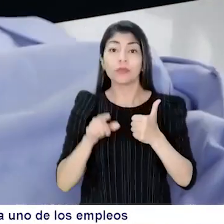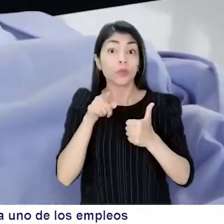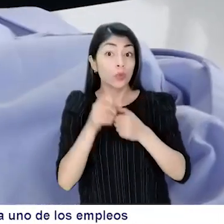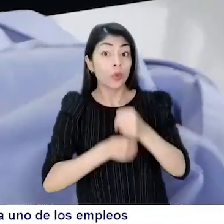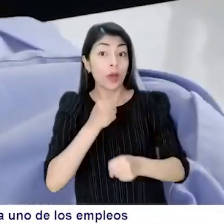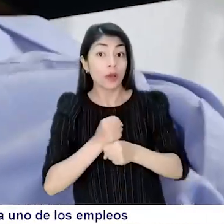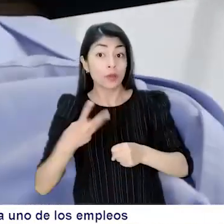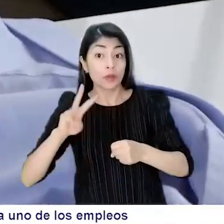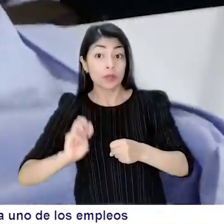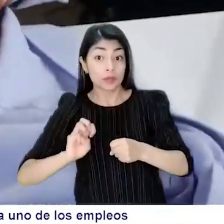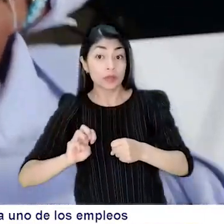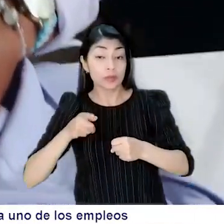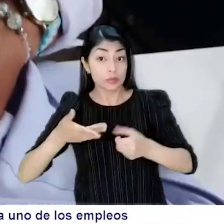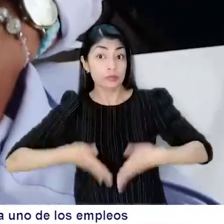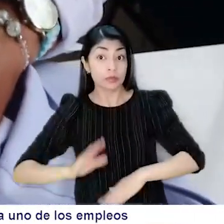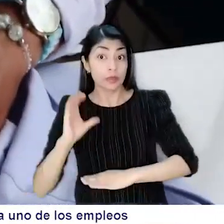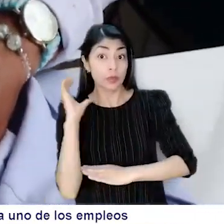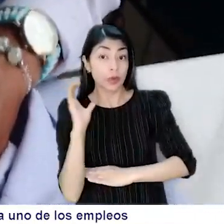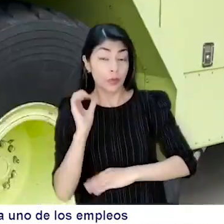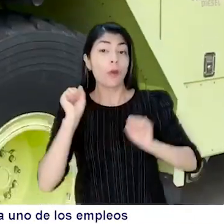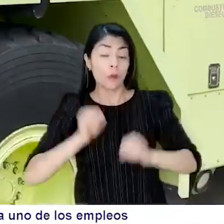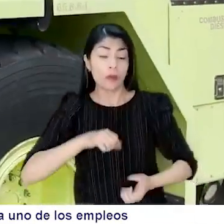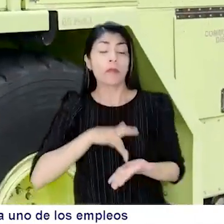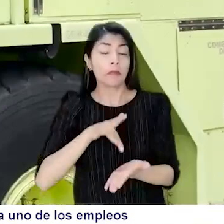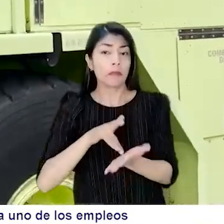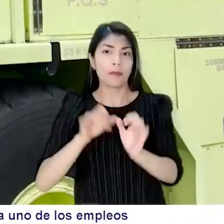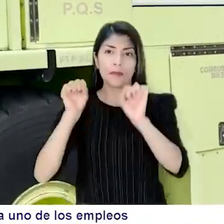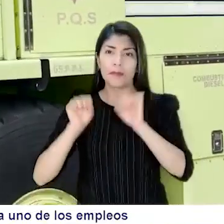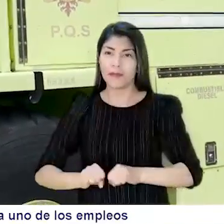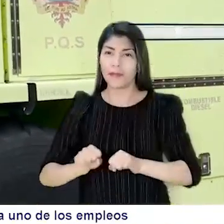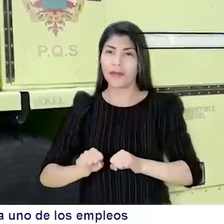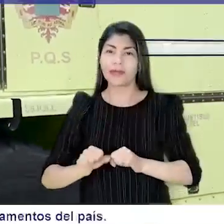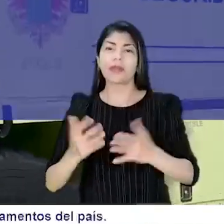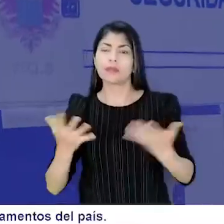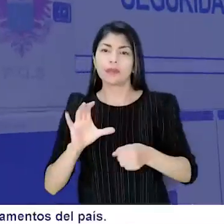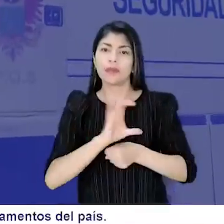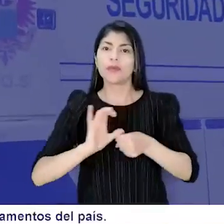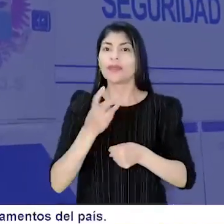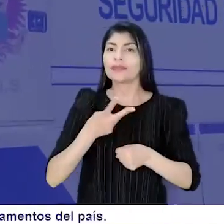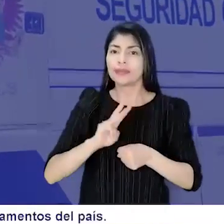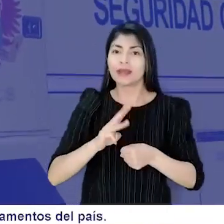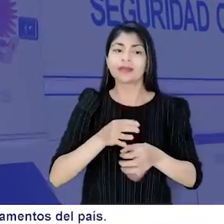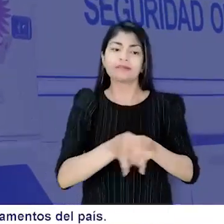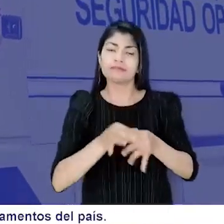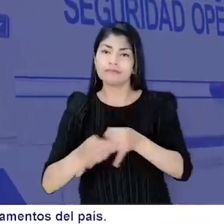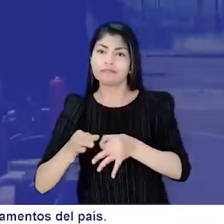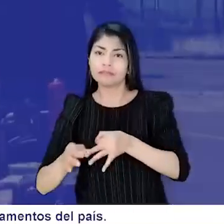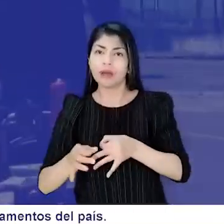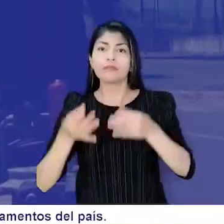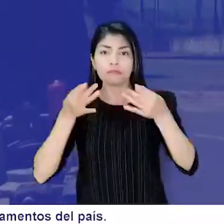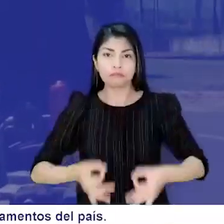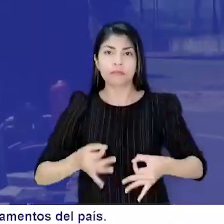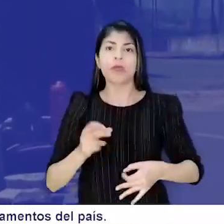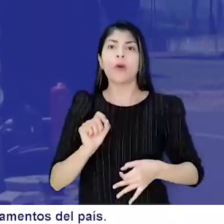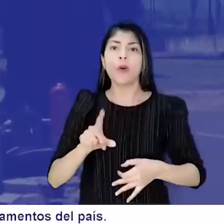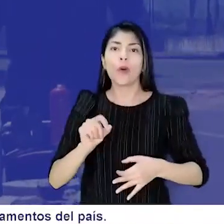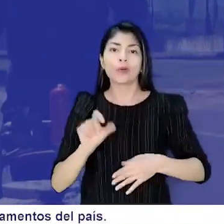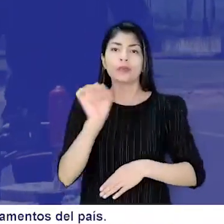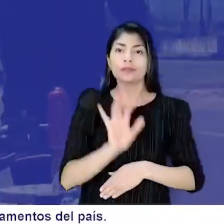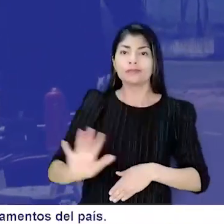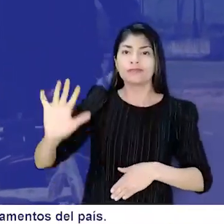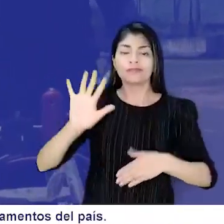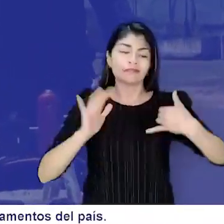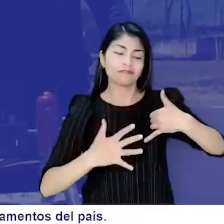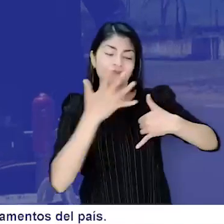Cualquier colombiano mayor de 18 años puede postularse a uno de los empleos que se ofertan en 13 ciudades y municipios de 11